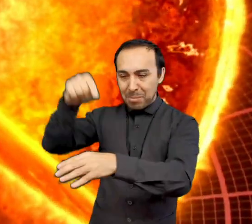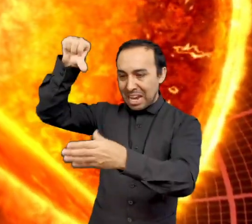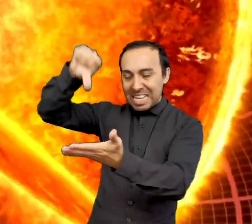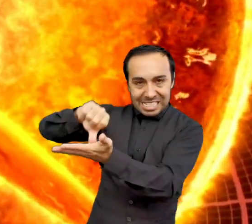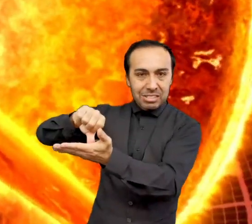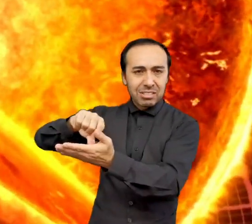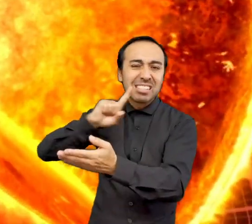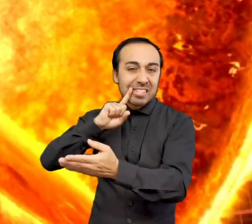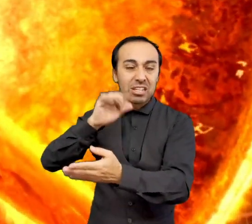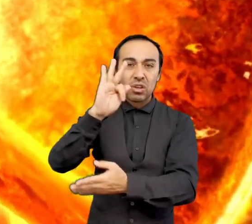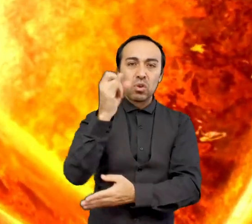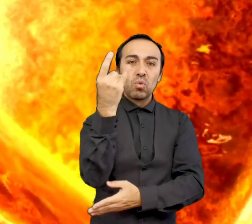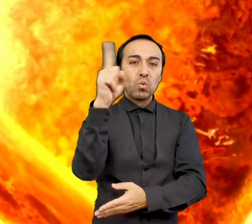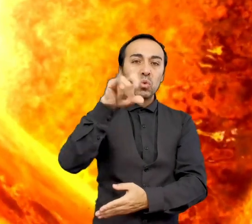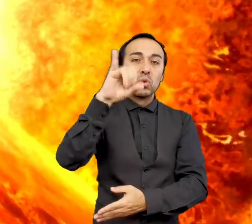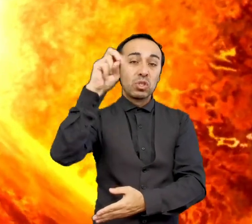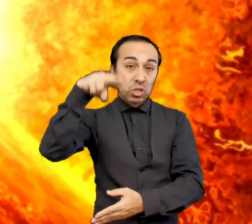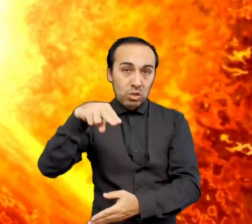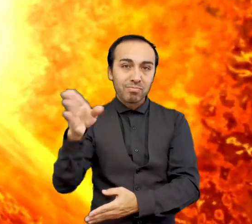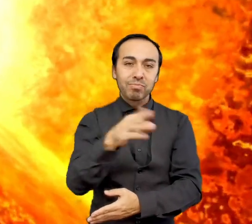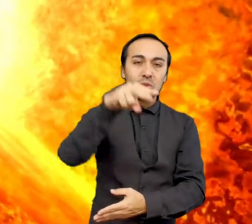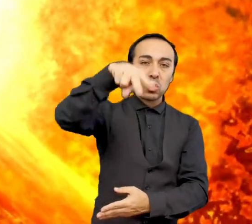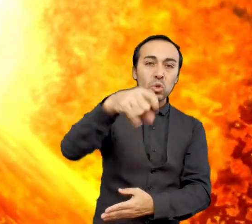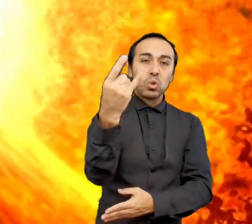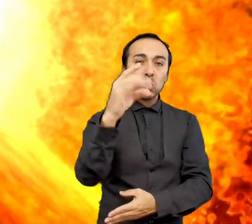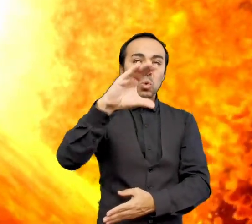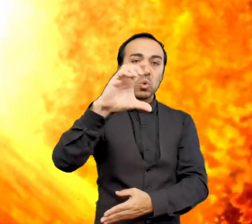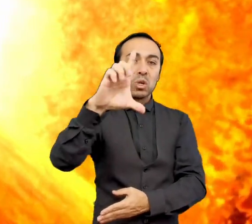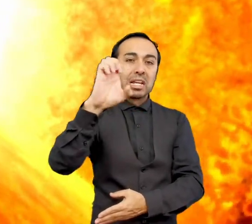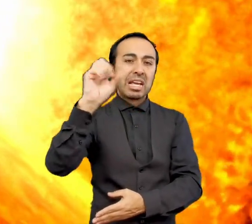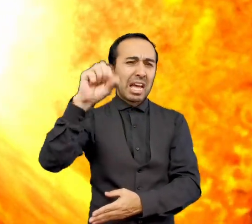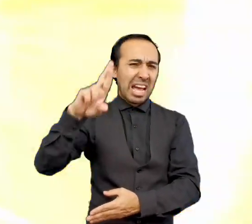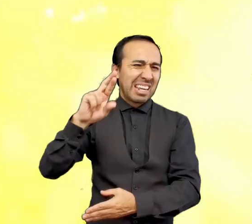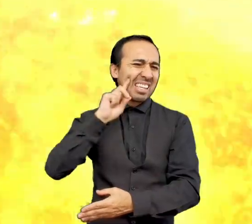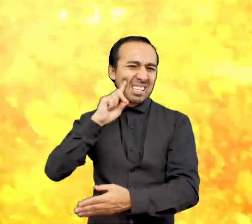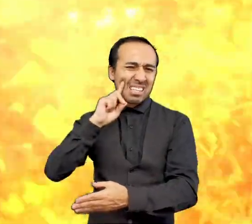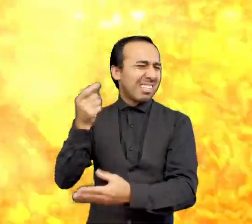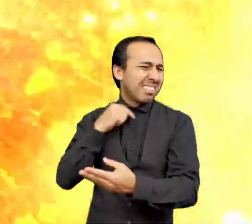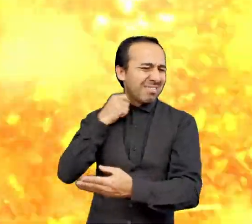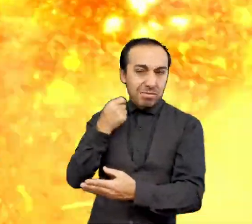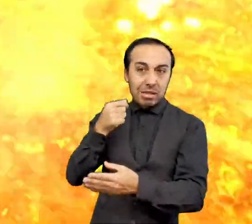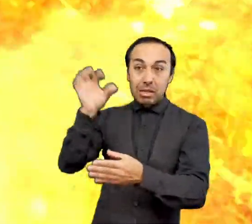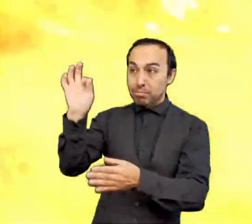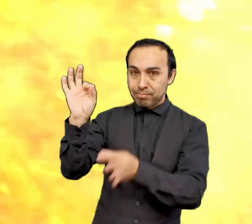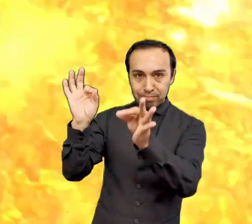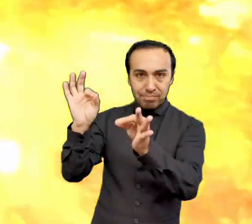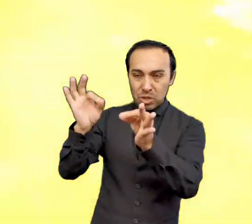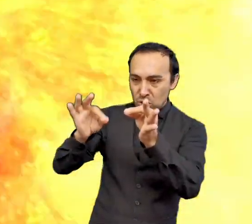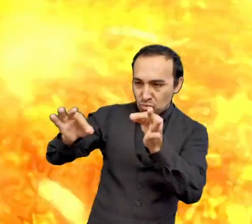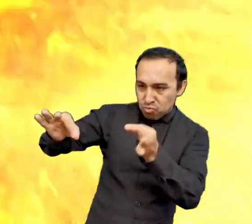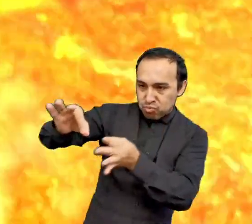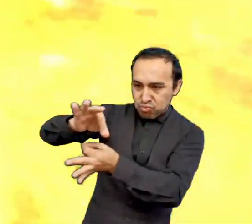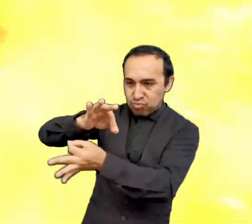¿Qué es la fusión nuclear? Es una reacción en la que dos núcleos de átomos ligeros se unen para formar otro núcleo más